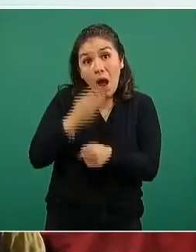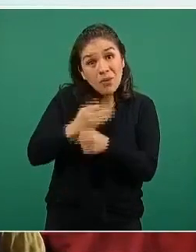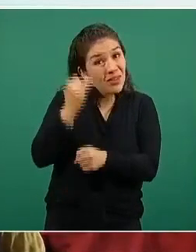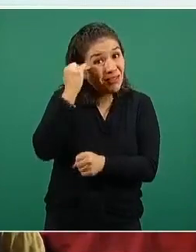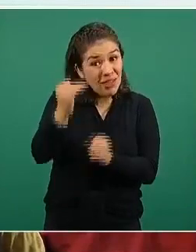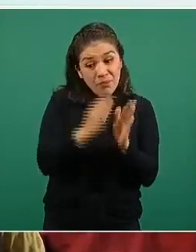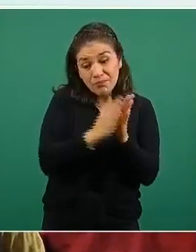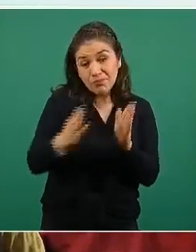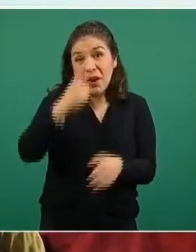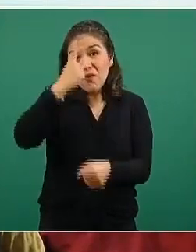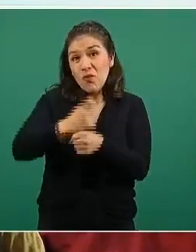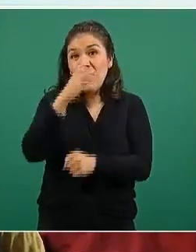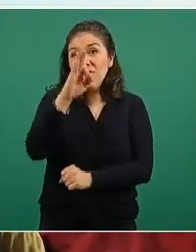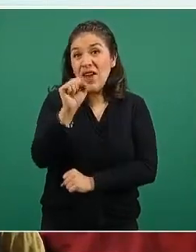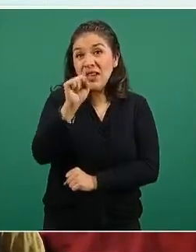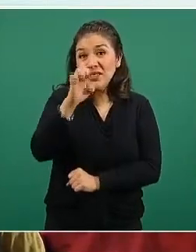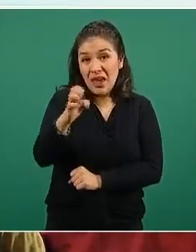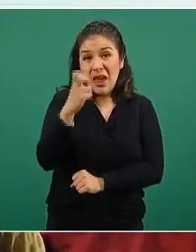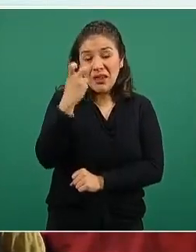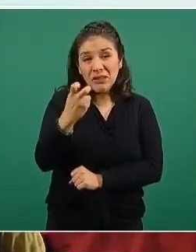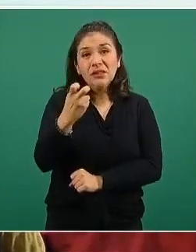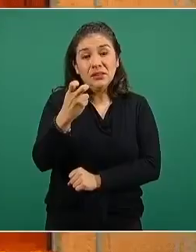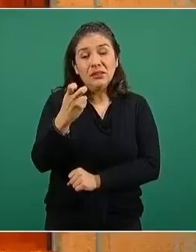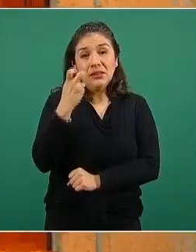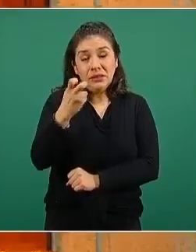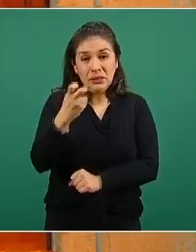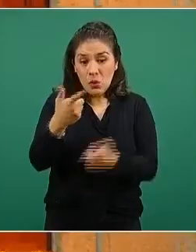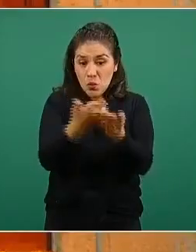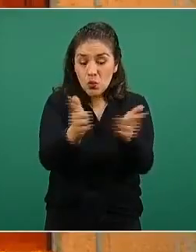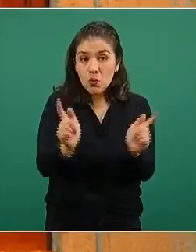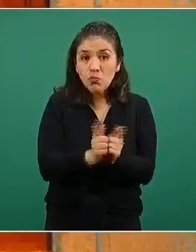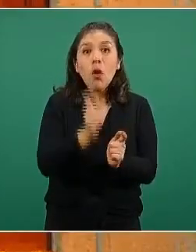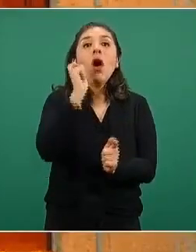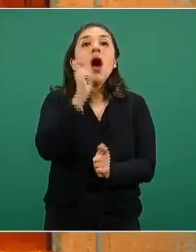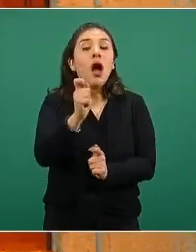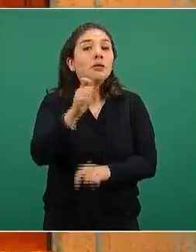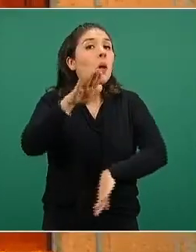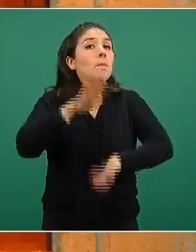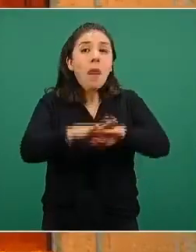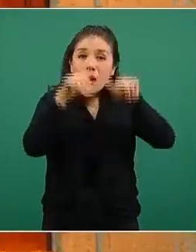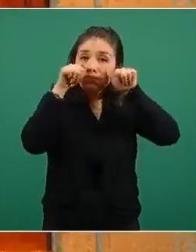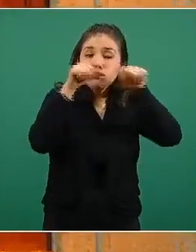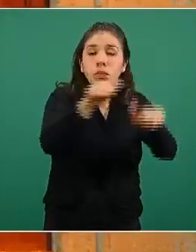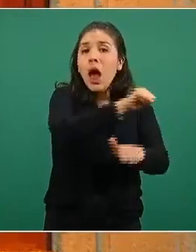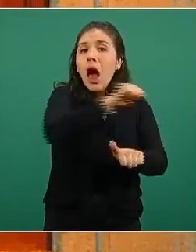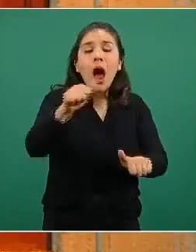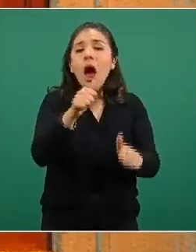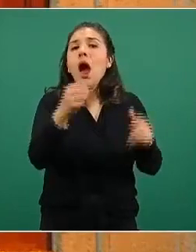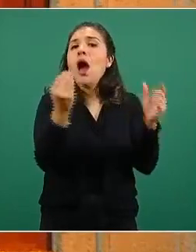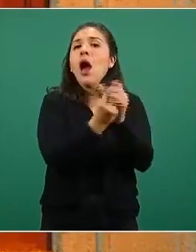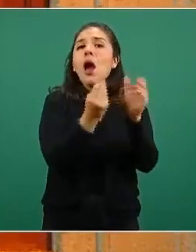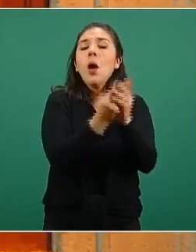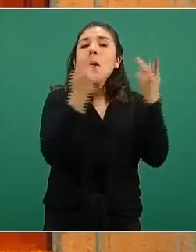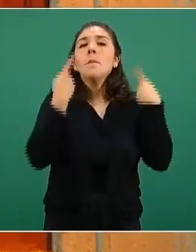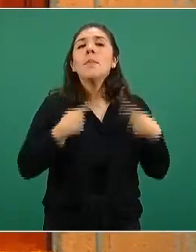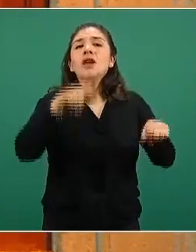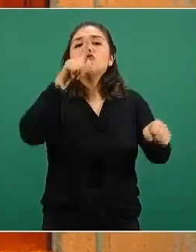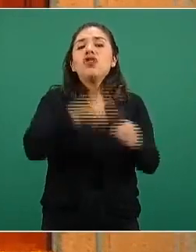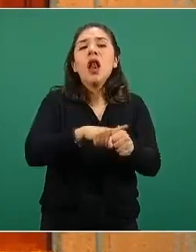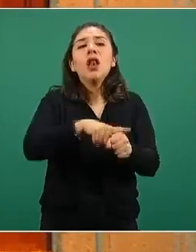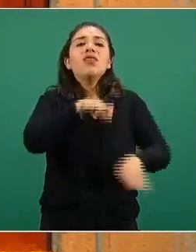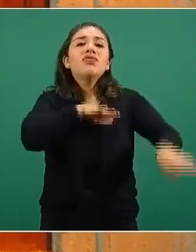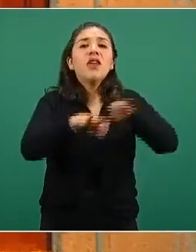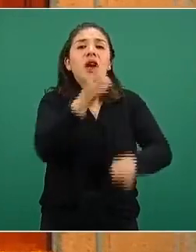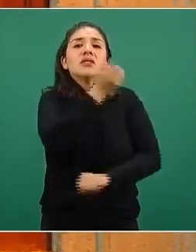1 y específicamente dentro de la etapa 1 está contemplado el personal profesional de la